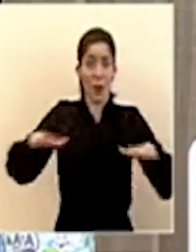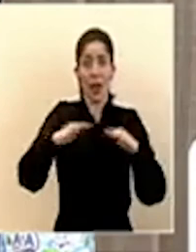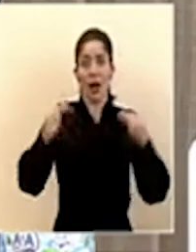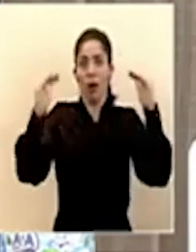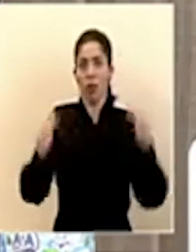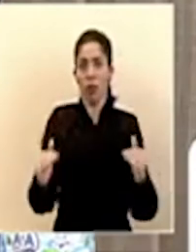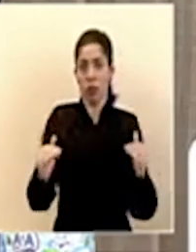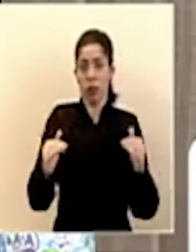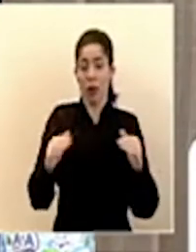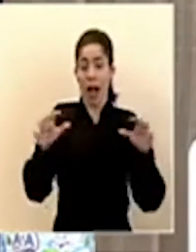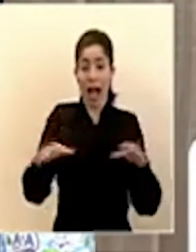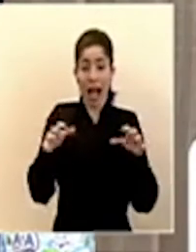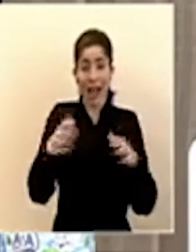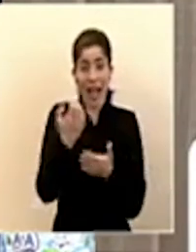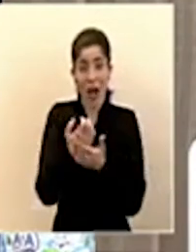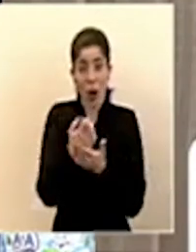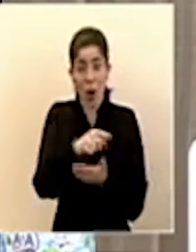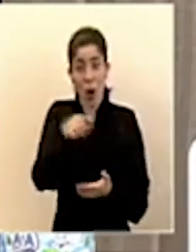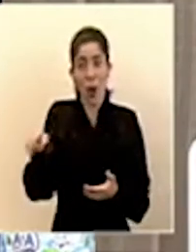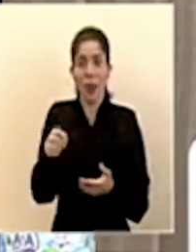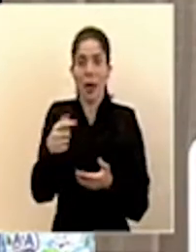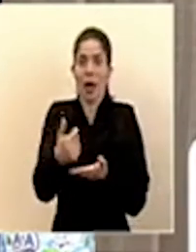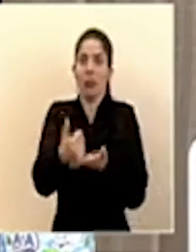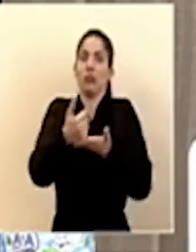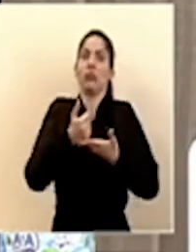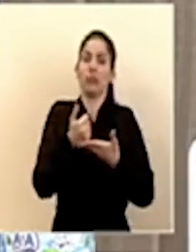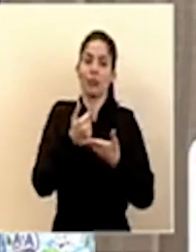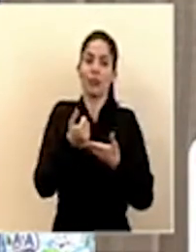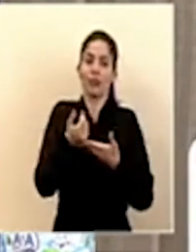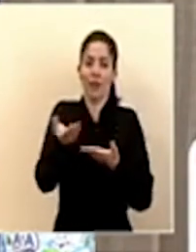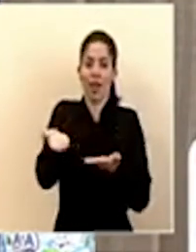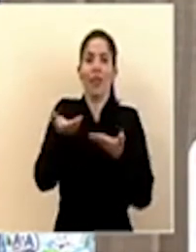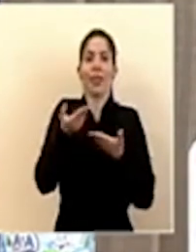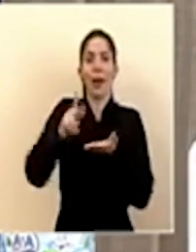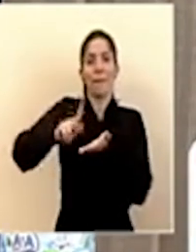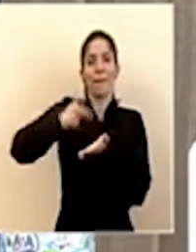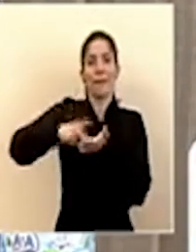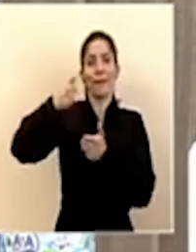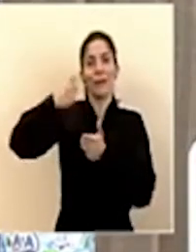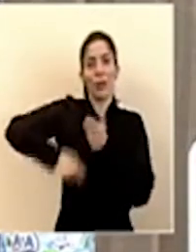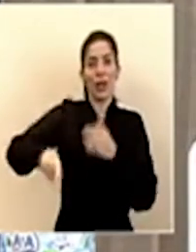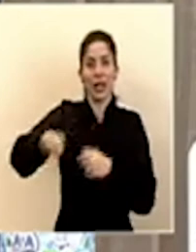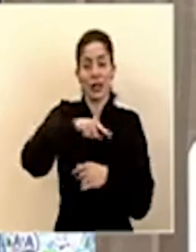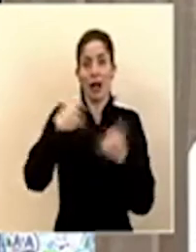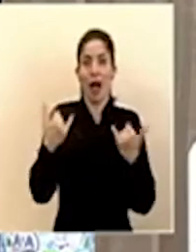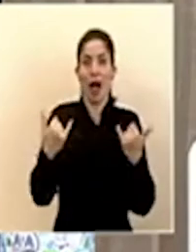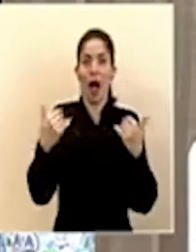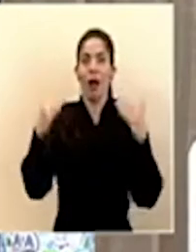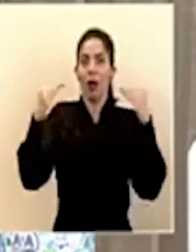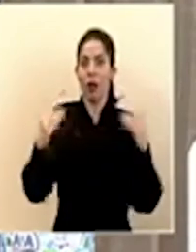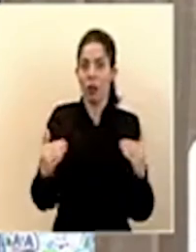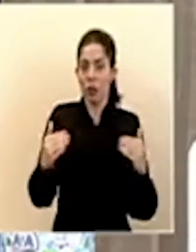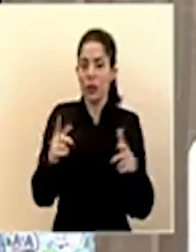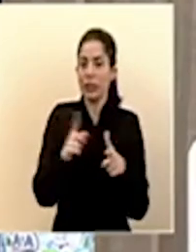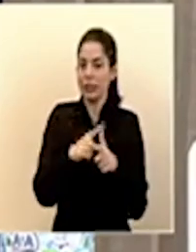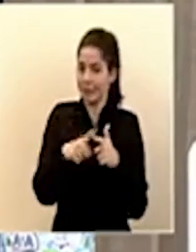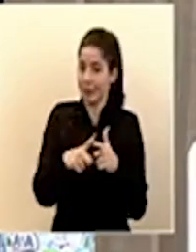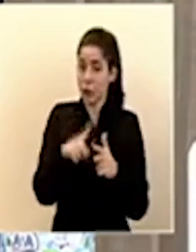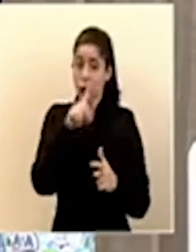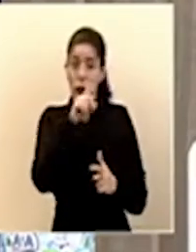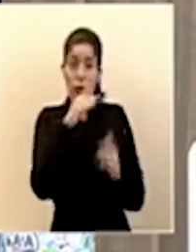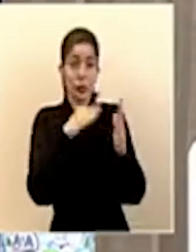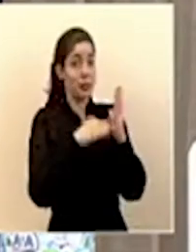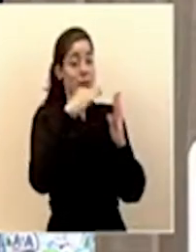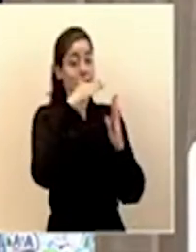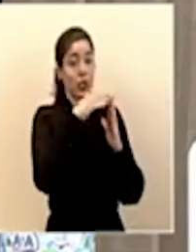actividad económica es lo que genera, son los hechos generadores del pago de impuestos. Entonces, el billón